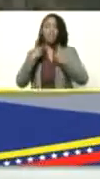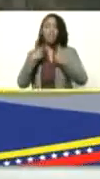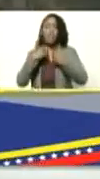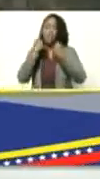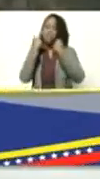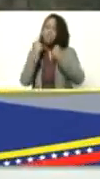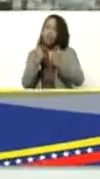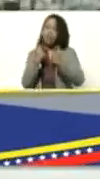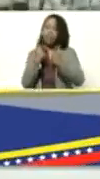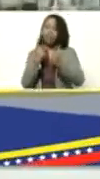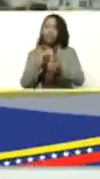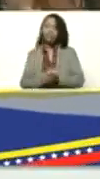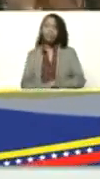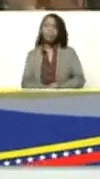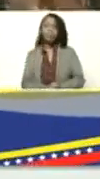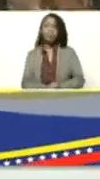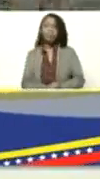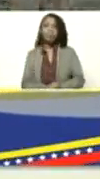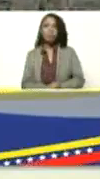intensamente